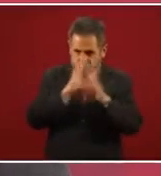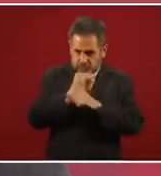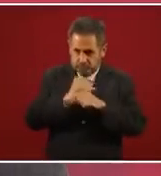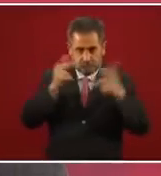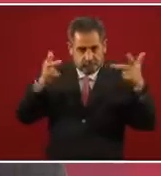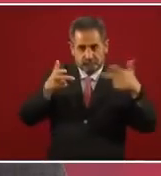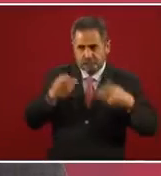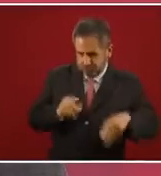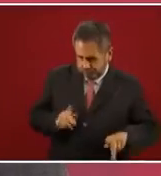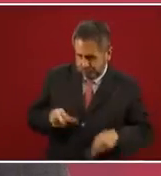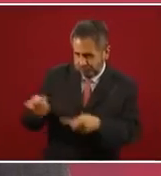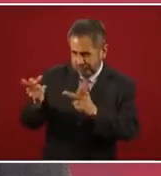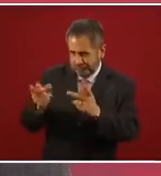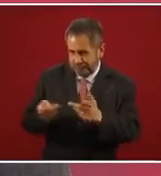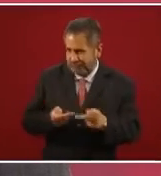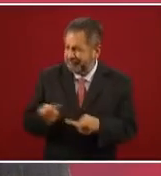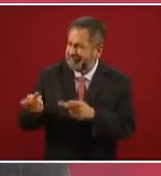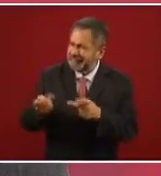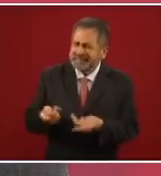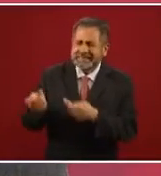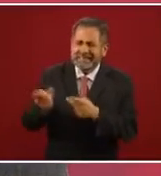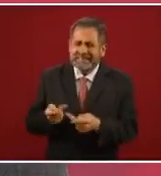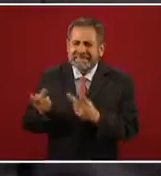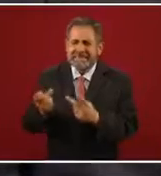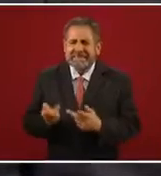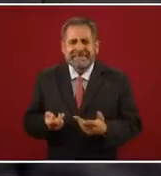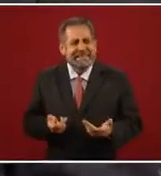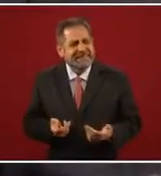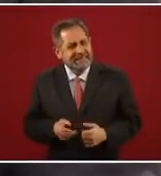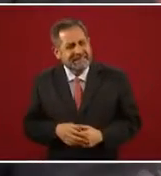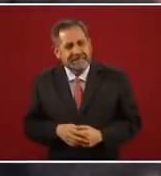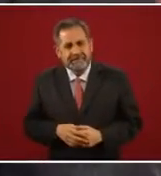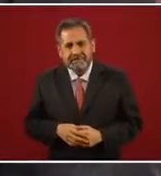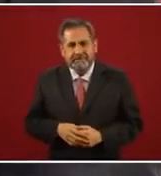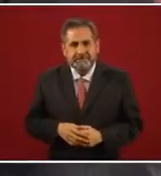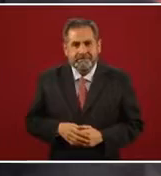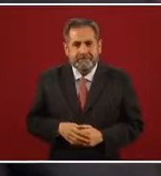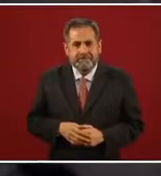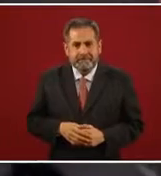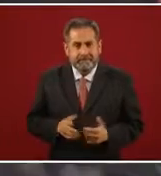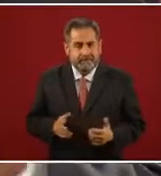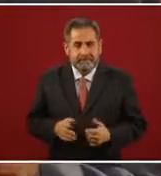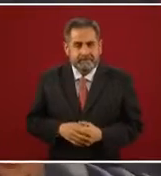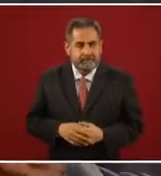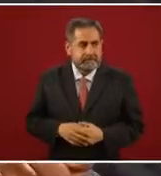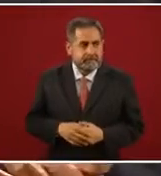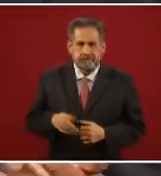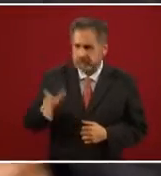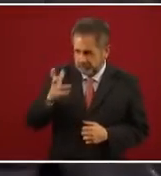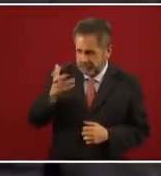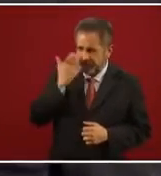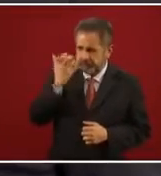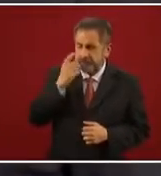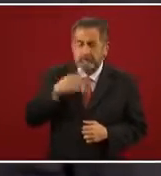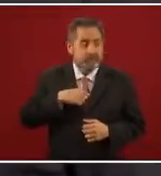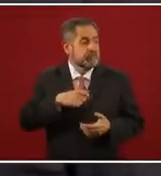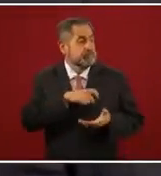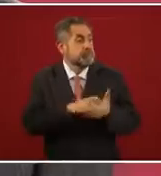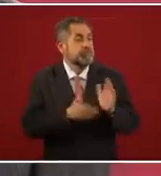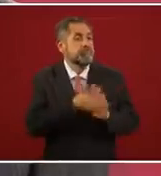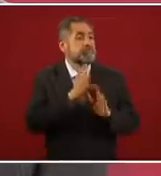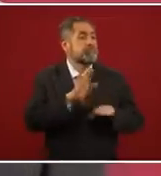te construyo carreteras,